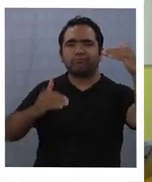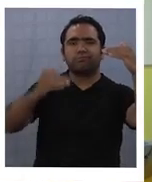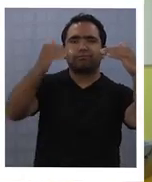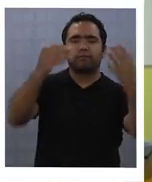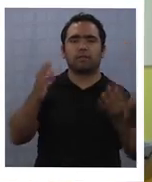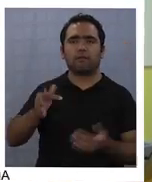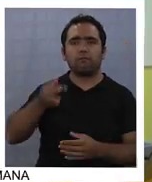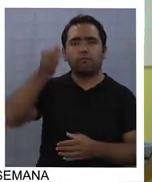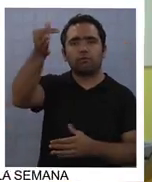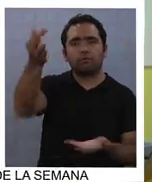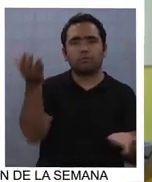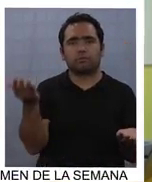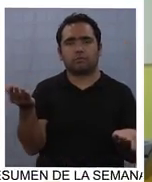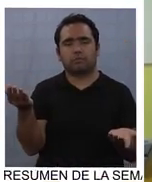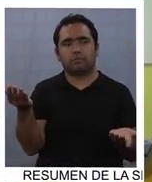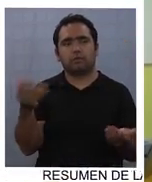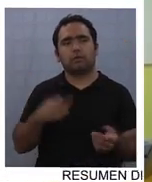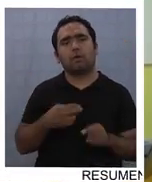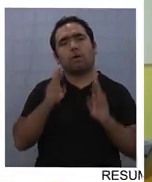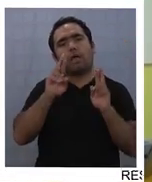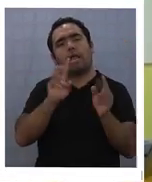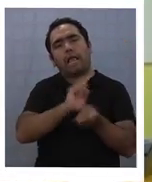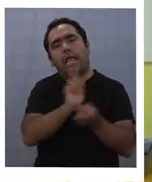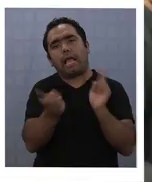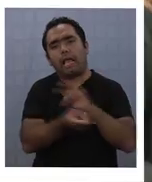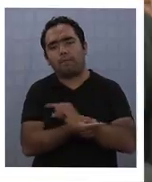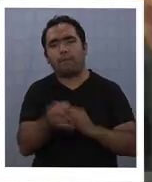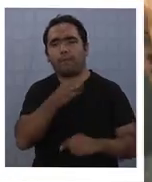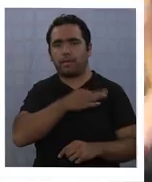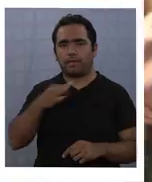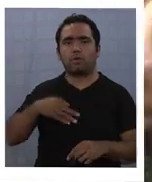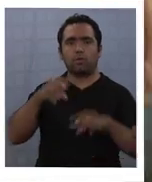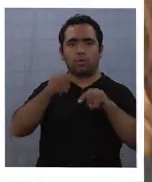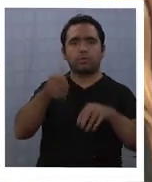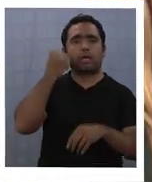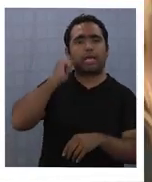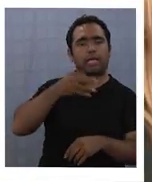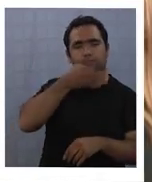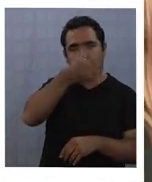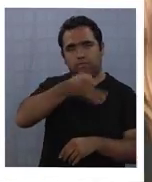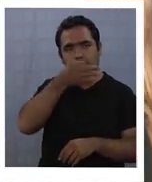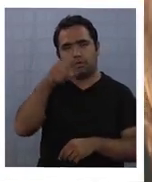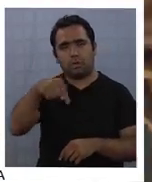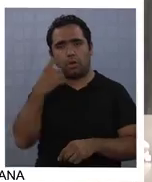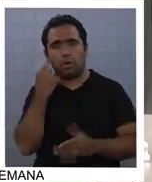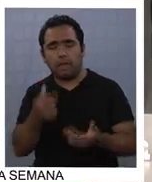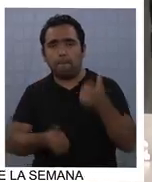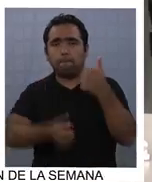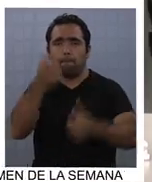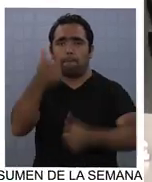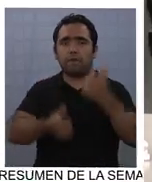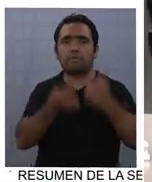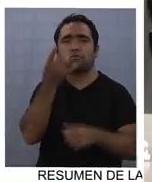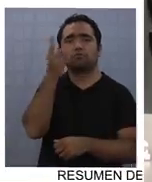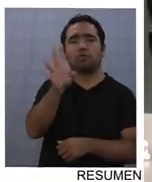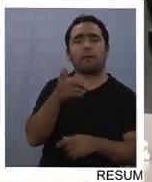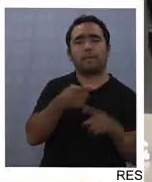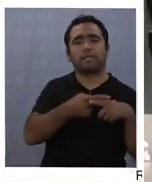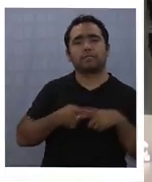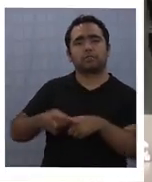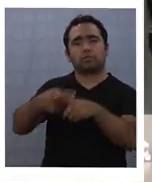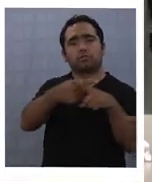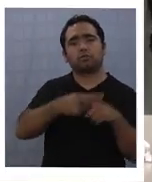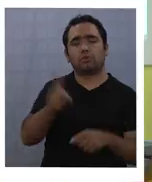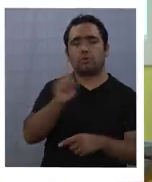plazo. Así que esperamos esos cambios que anunció el Ministerio de Educación ayer y que no sea una prueba que mida movilidad social, que mida